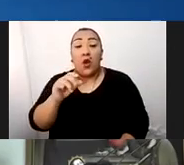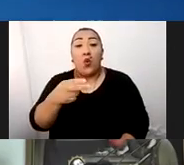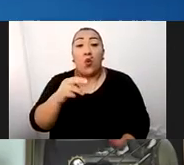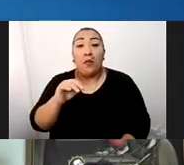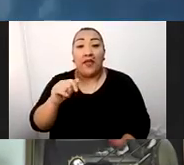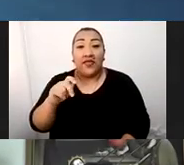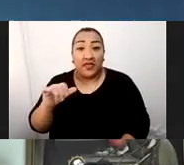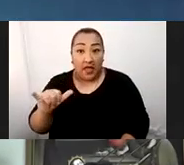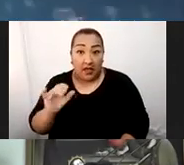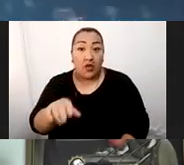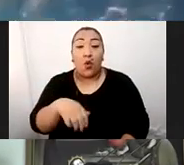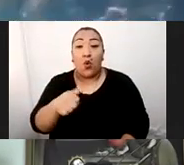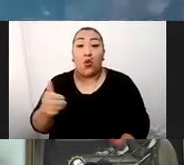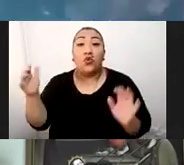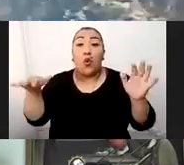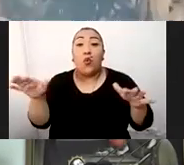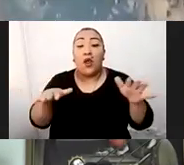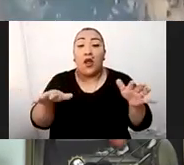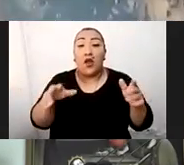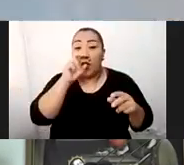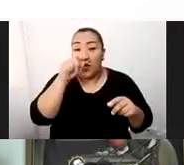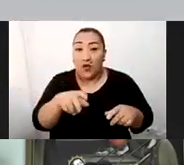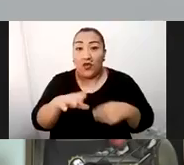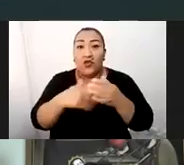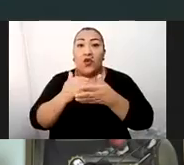el Vuelo del Cóndor en la Comunidad de Chonta.